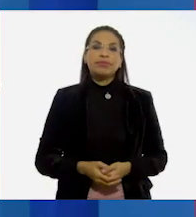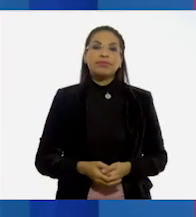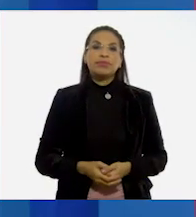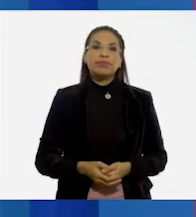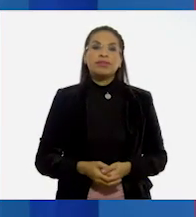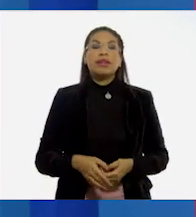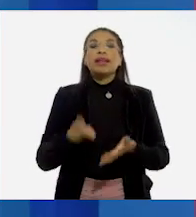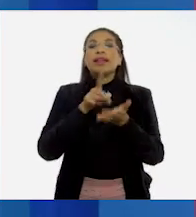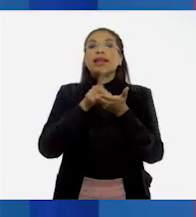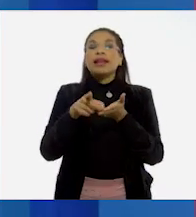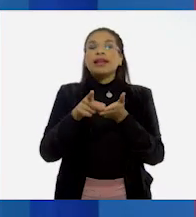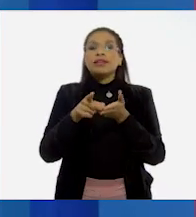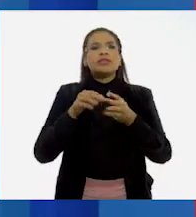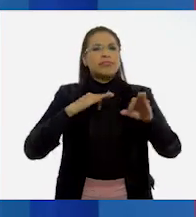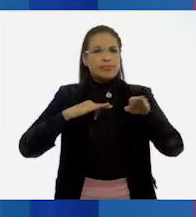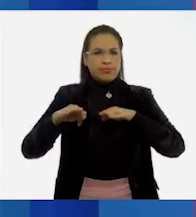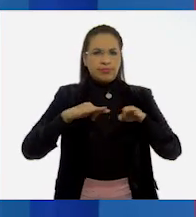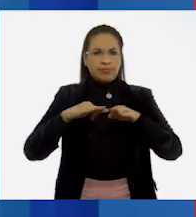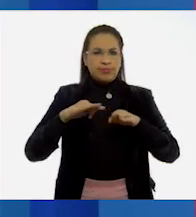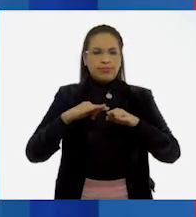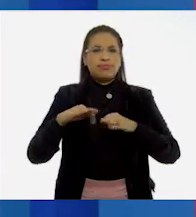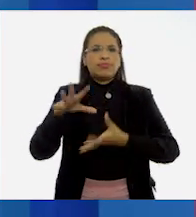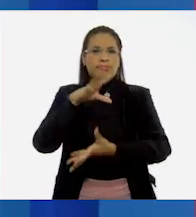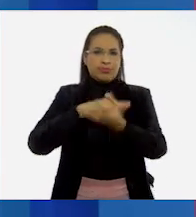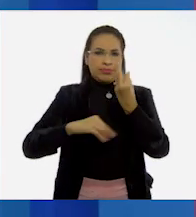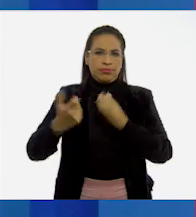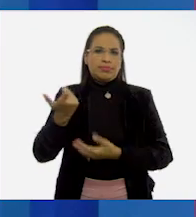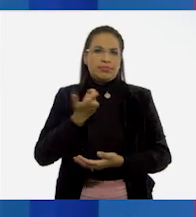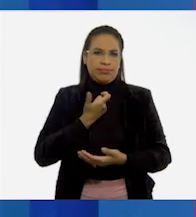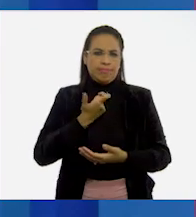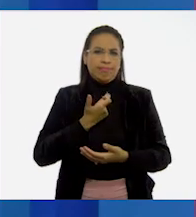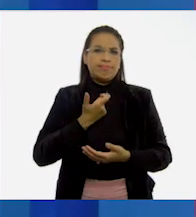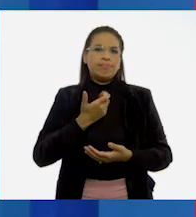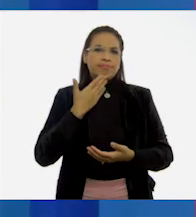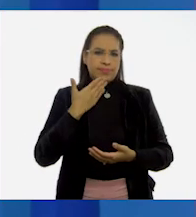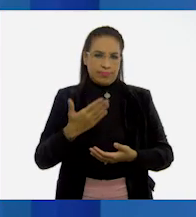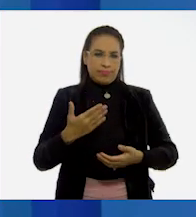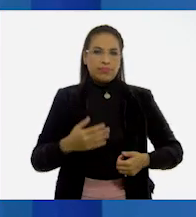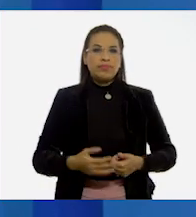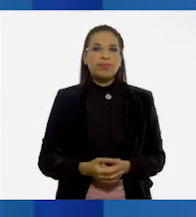Derecho a trabajar y recibir un salario digno.